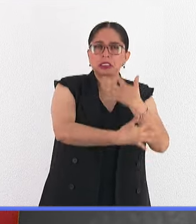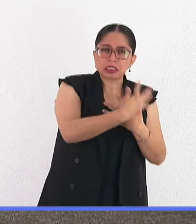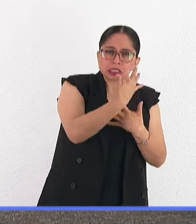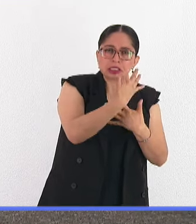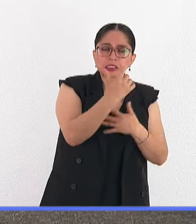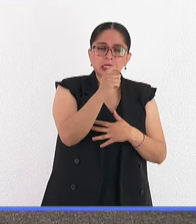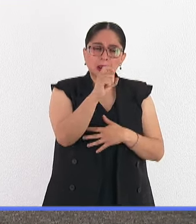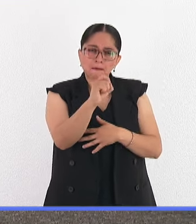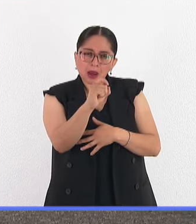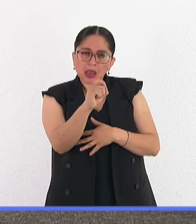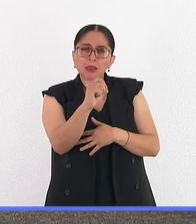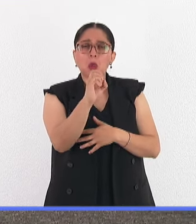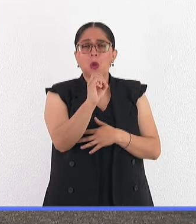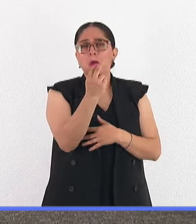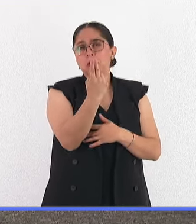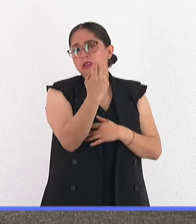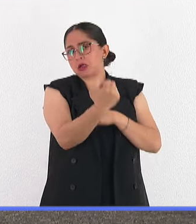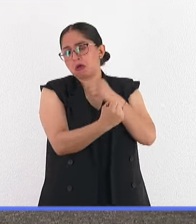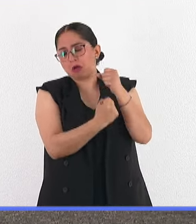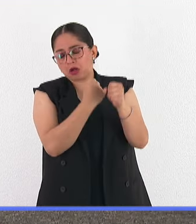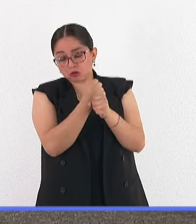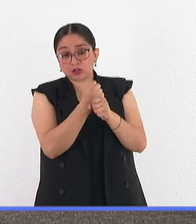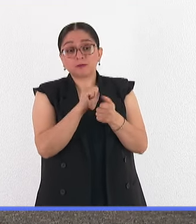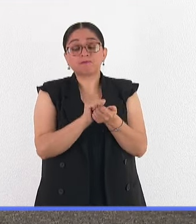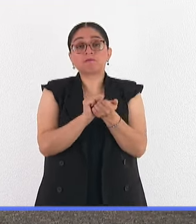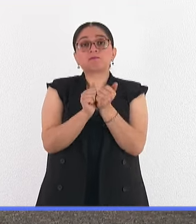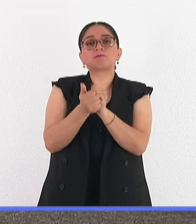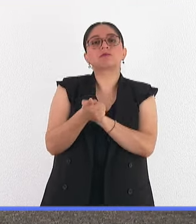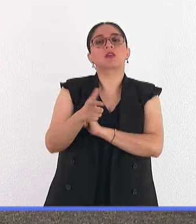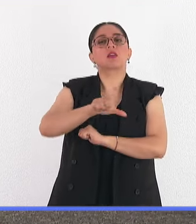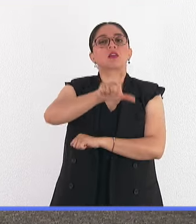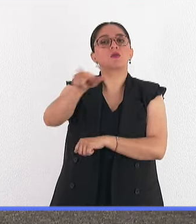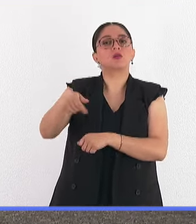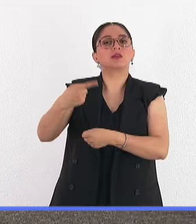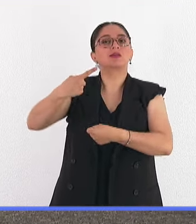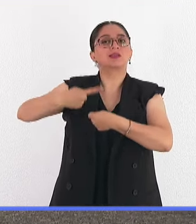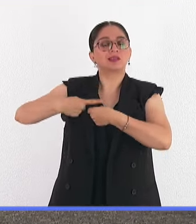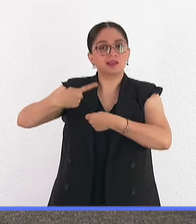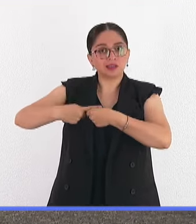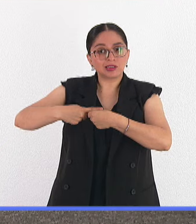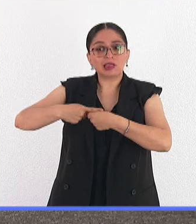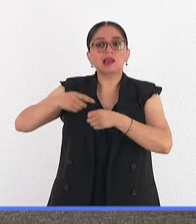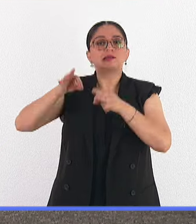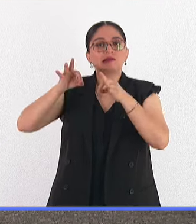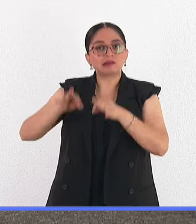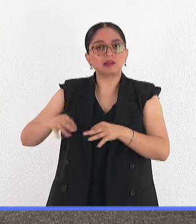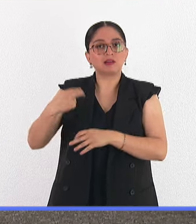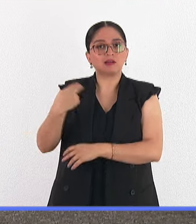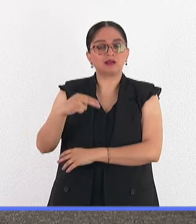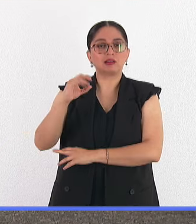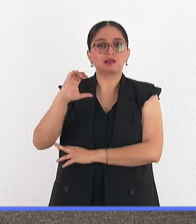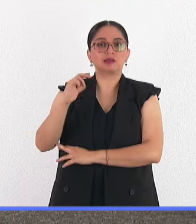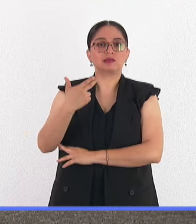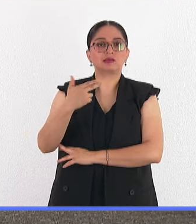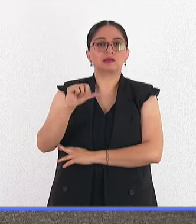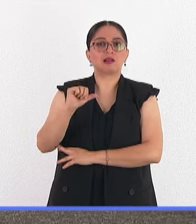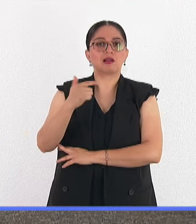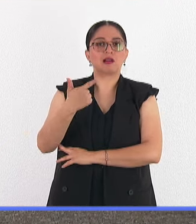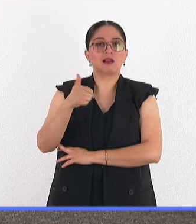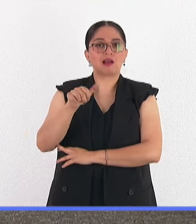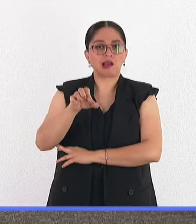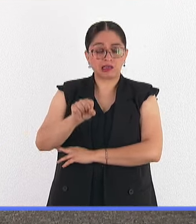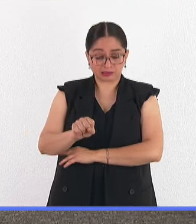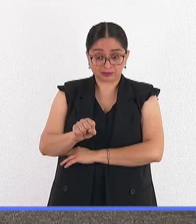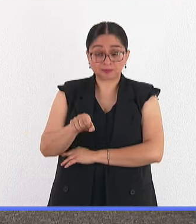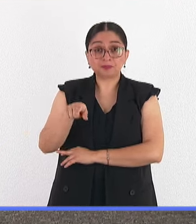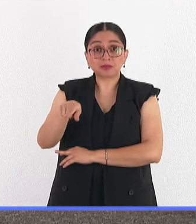25 años, y después se va a desarrollar ya una enfermedad, que es lo que conocemos como enfermedad de Chagas. Pero, digamos, todo este curso biológico de